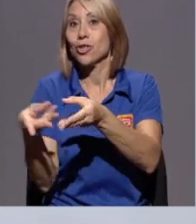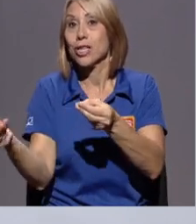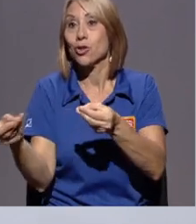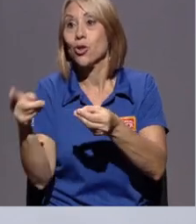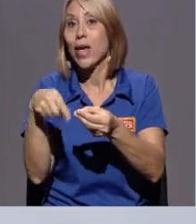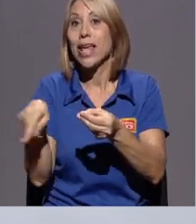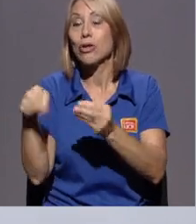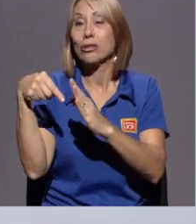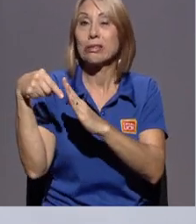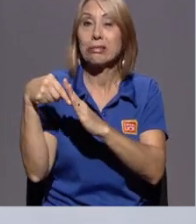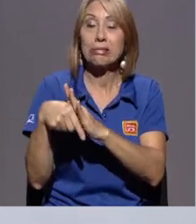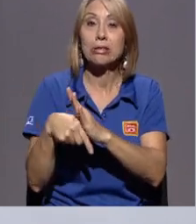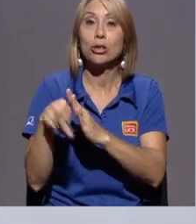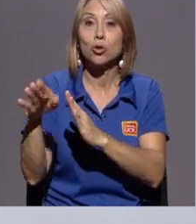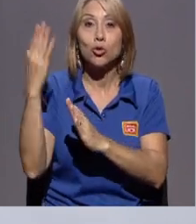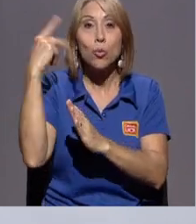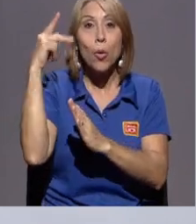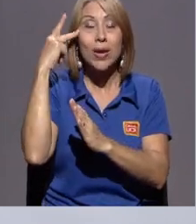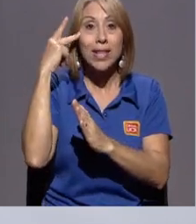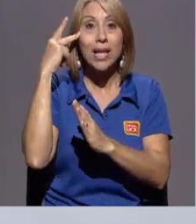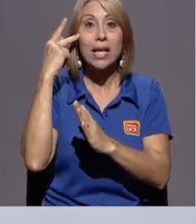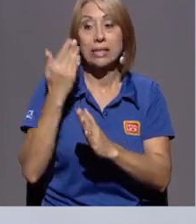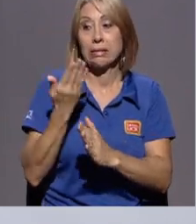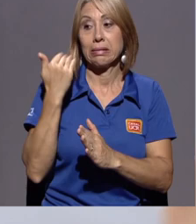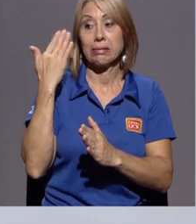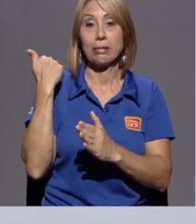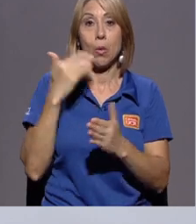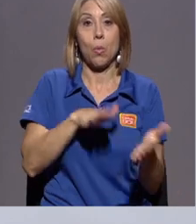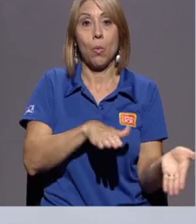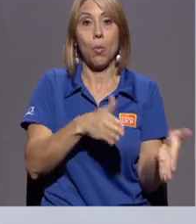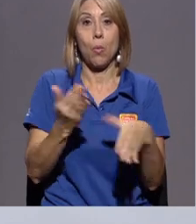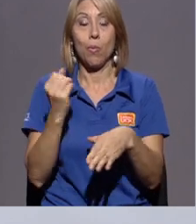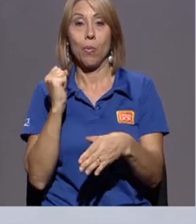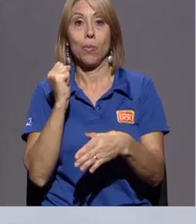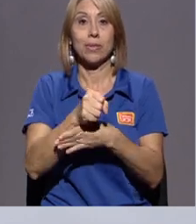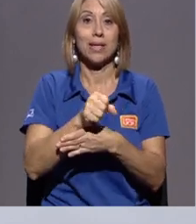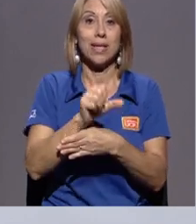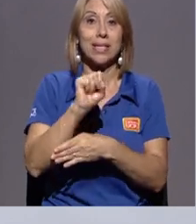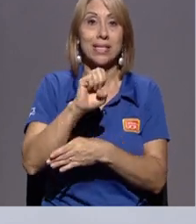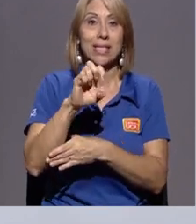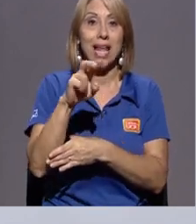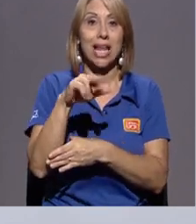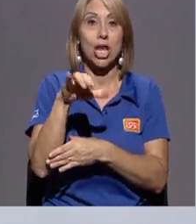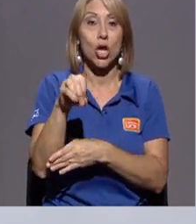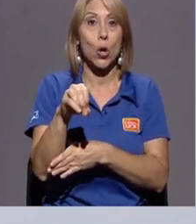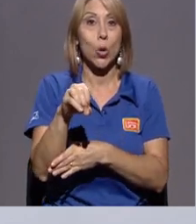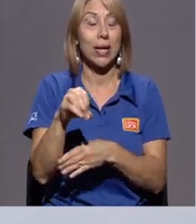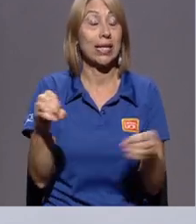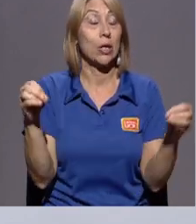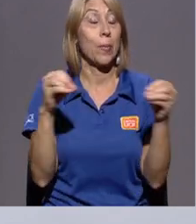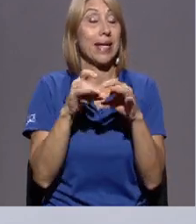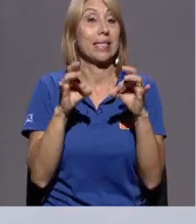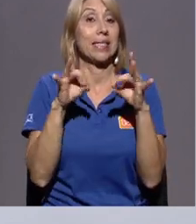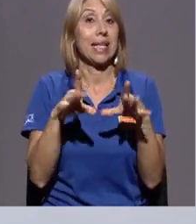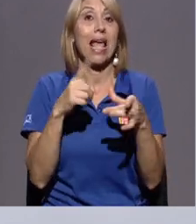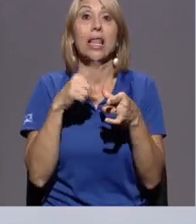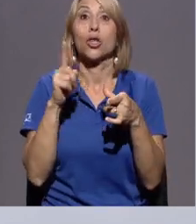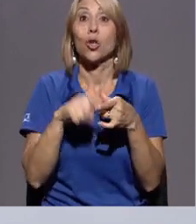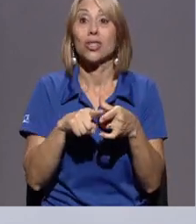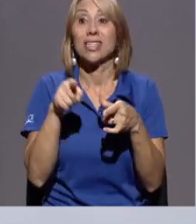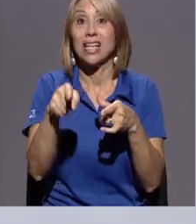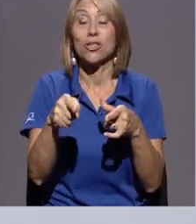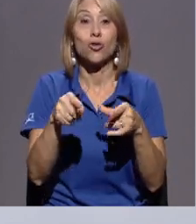políticas, ¿verdad? El asesinato de Sergio es el pico más alto, entonces se va a dar una polarización.